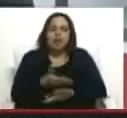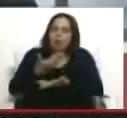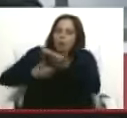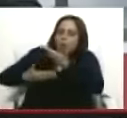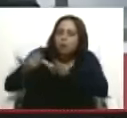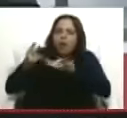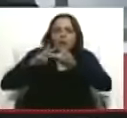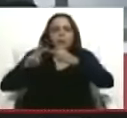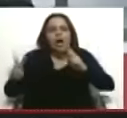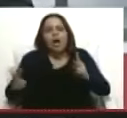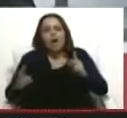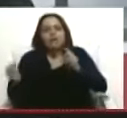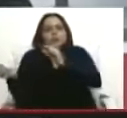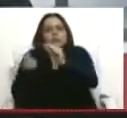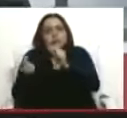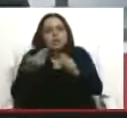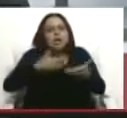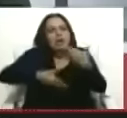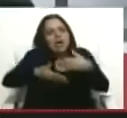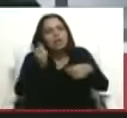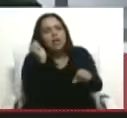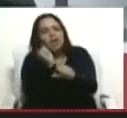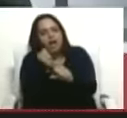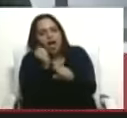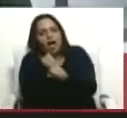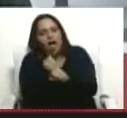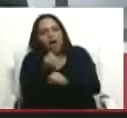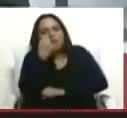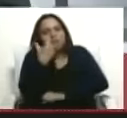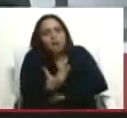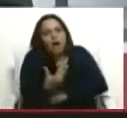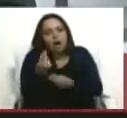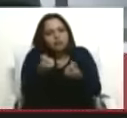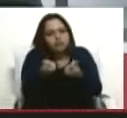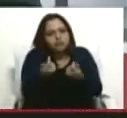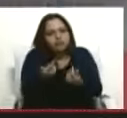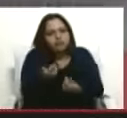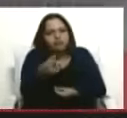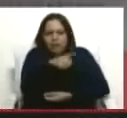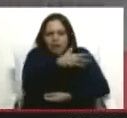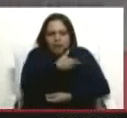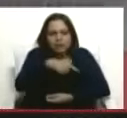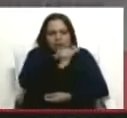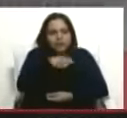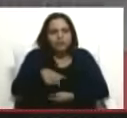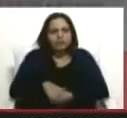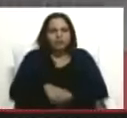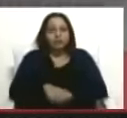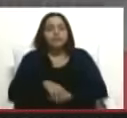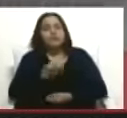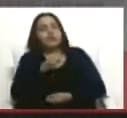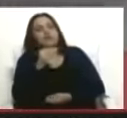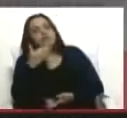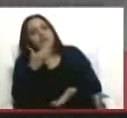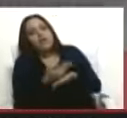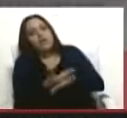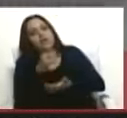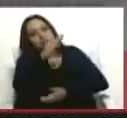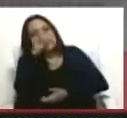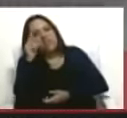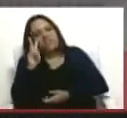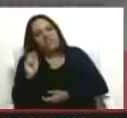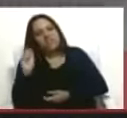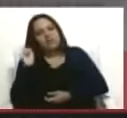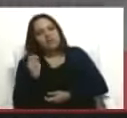Diálogo, convivencia, diplomacia, trabajo, prosperidad, eso es lo que quiere la gente. Bueno, muchas gracias, fiscal. Estos 20 minutos pasaron